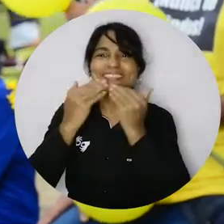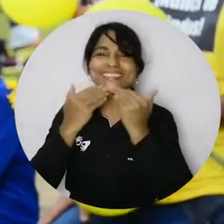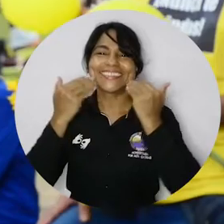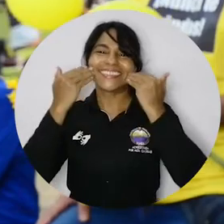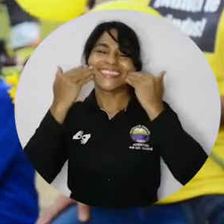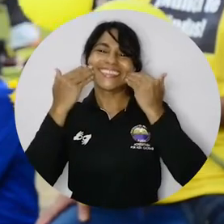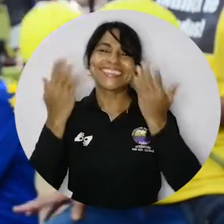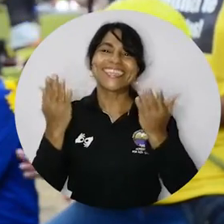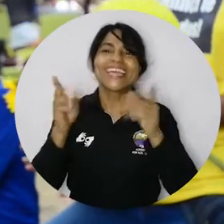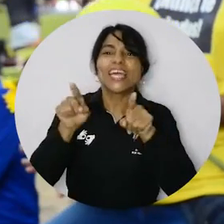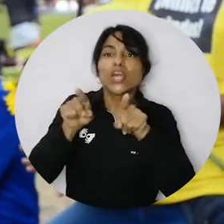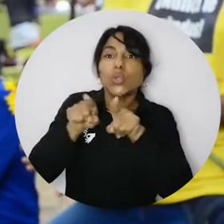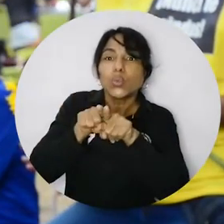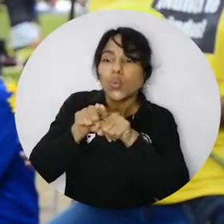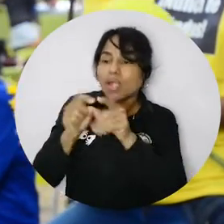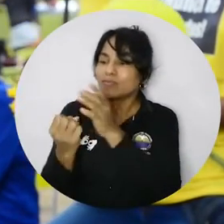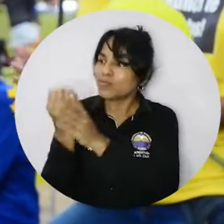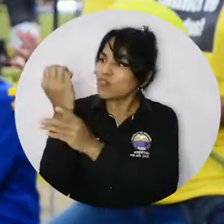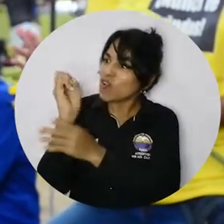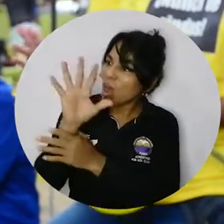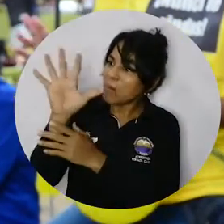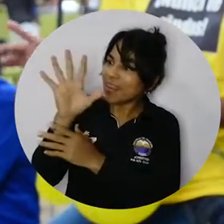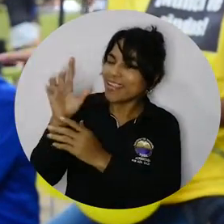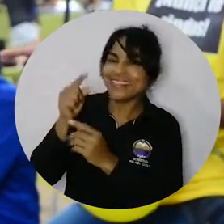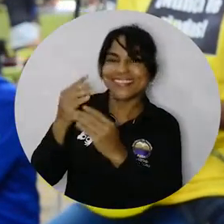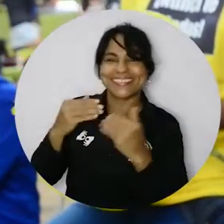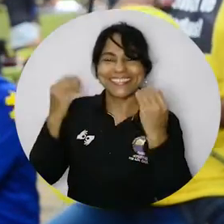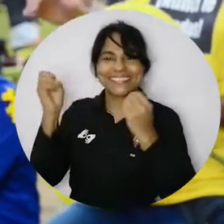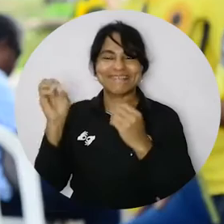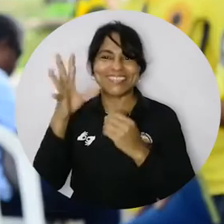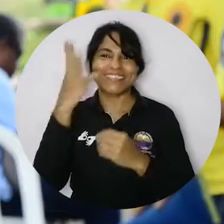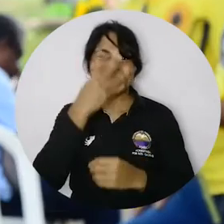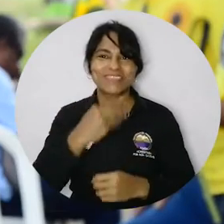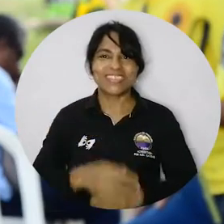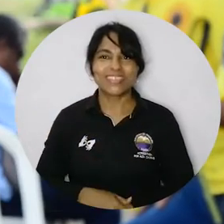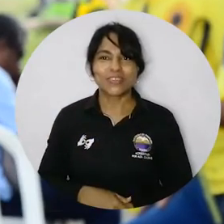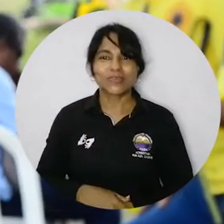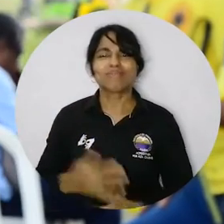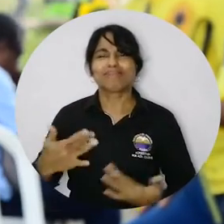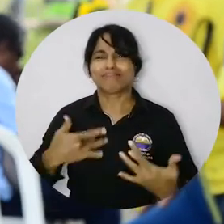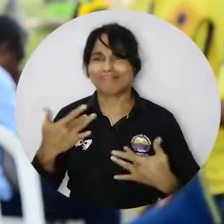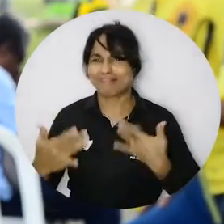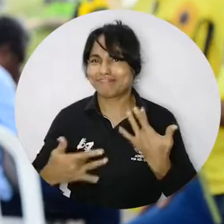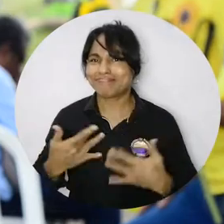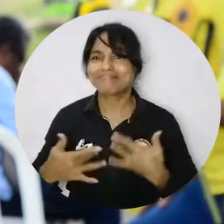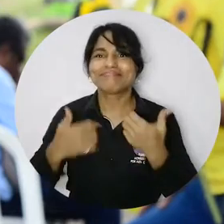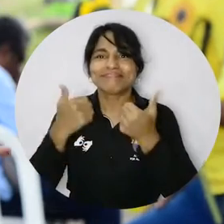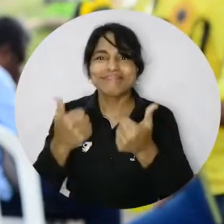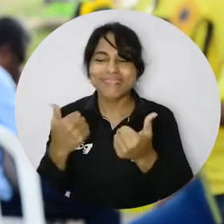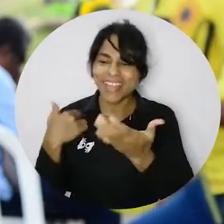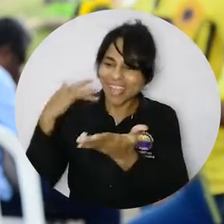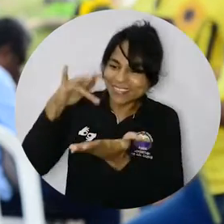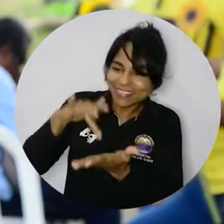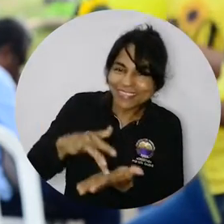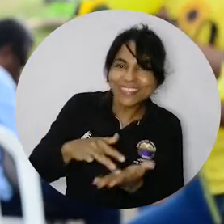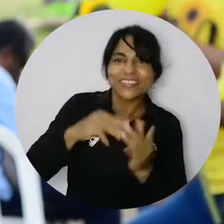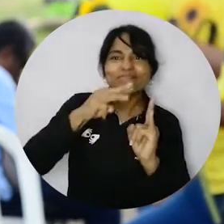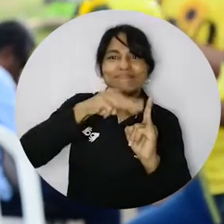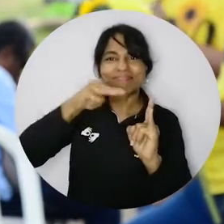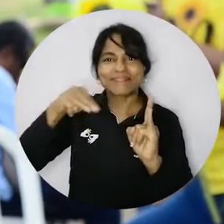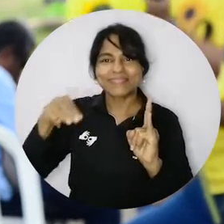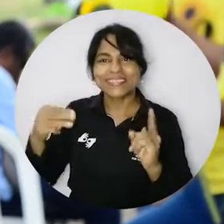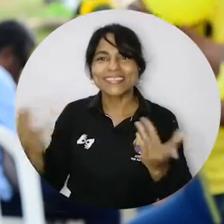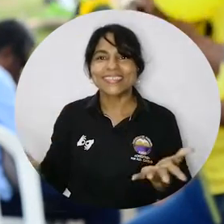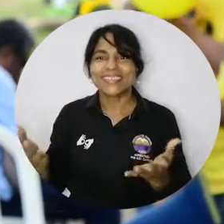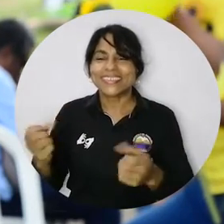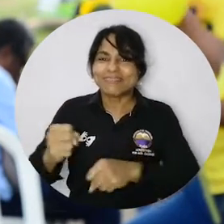ejemplo de superación sonríen y brillan de la manera como brilla el Girasol. Me sentí bien llegando aquí a la Universidad